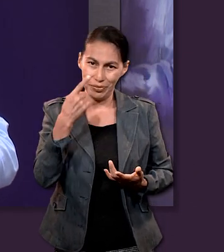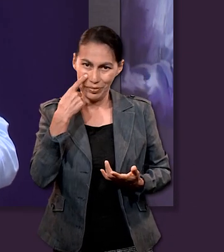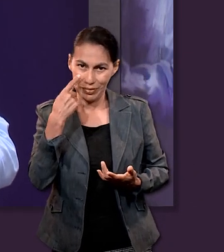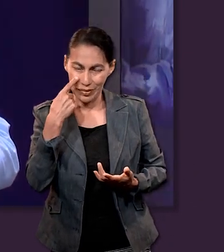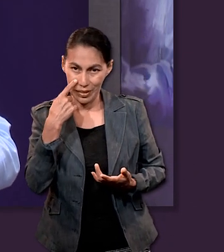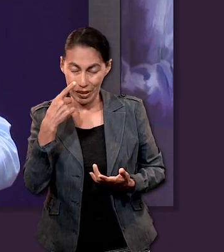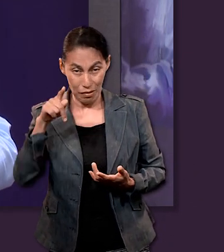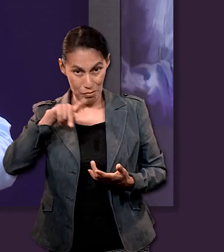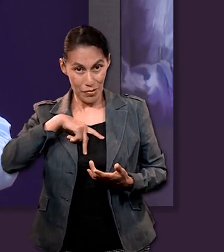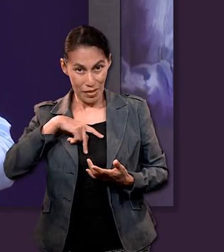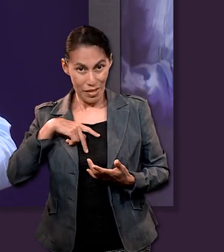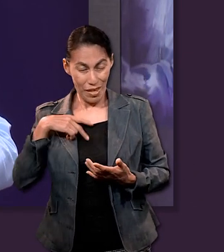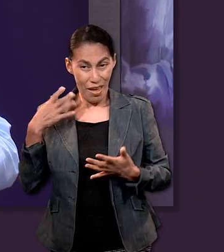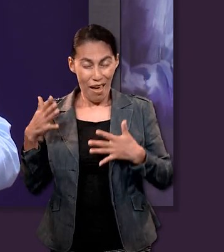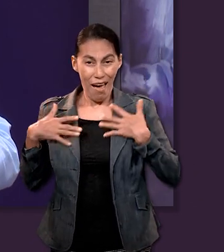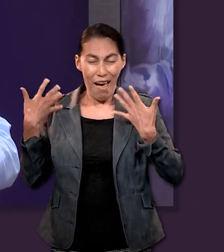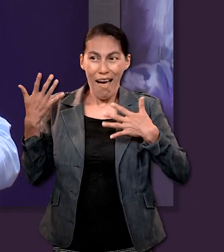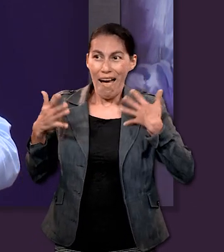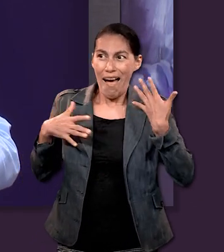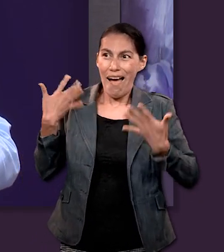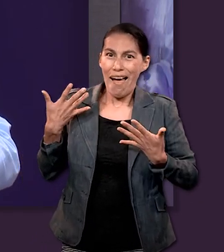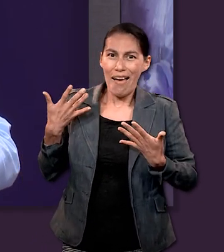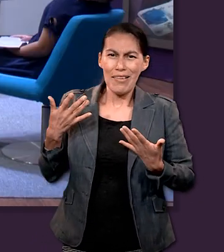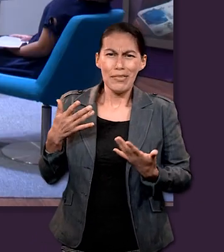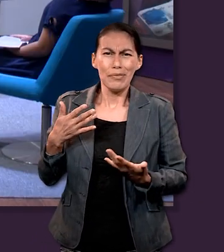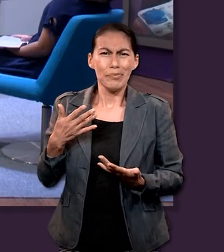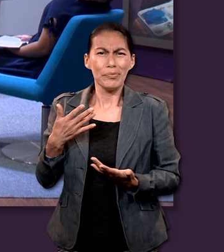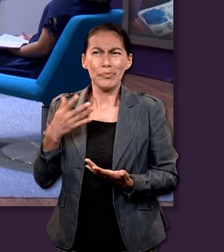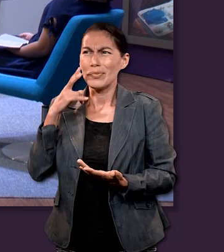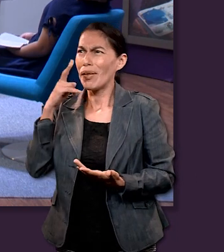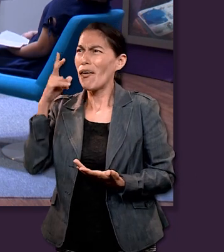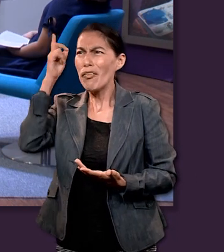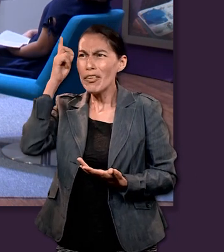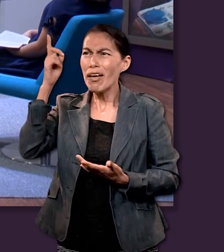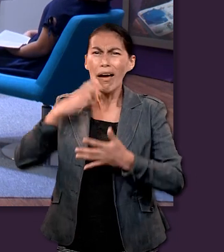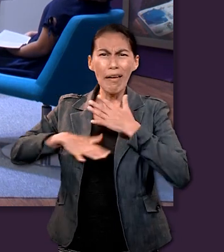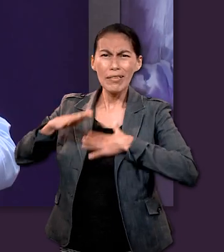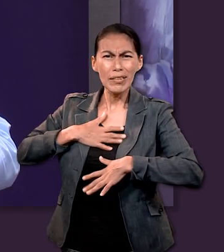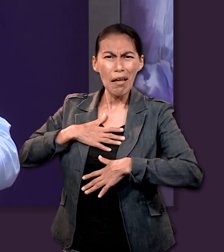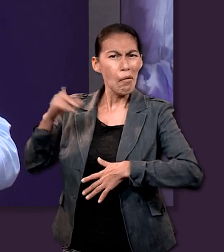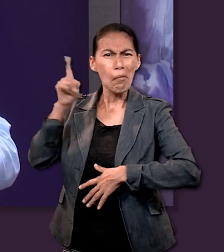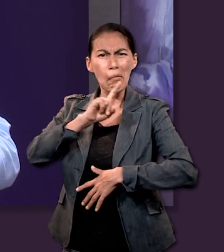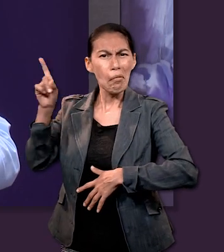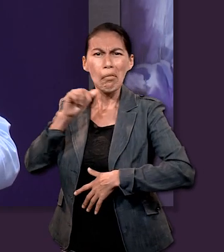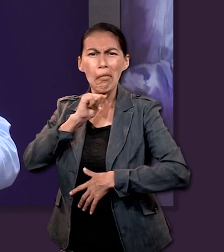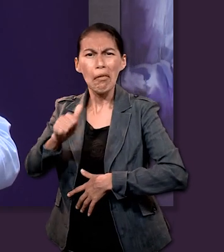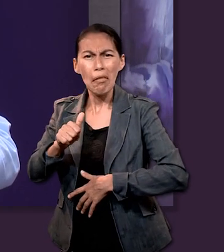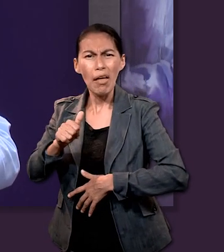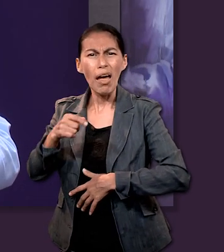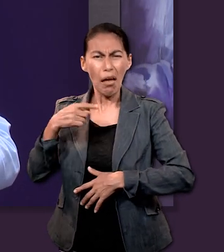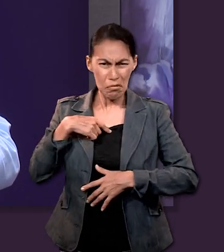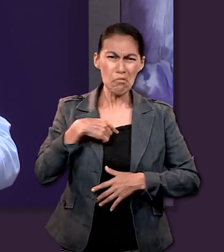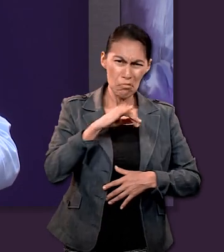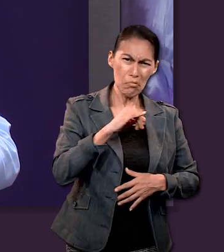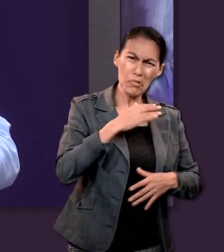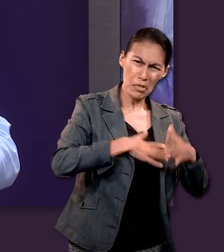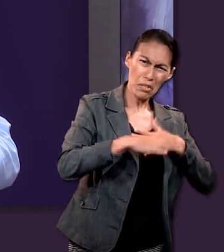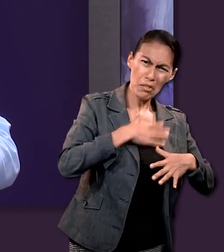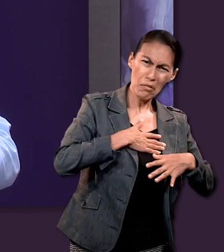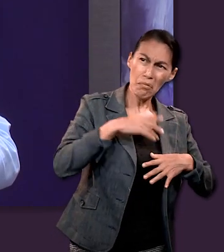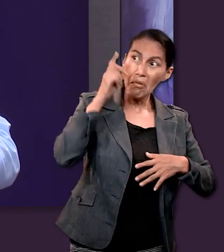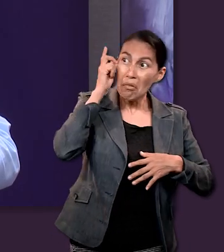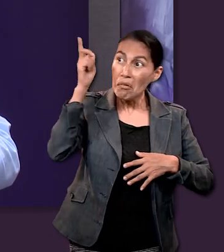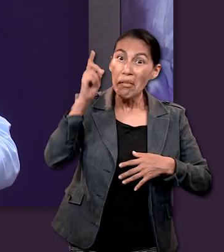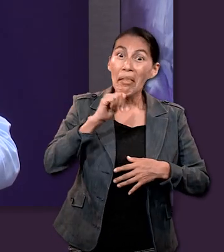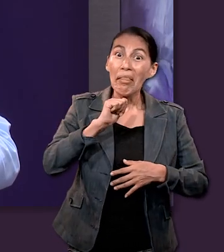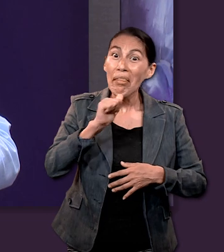ser humano pero Dios no se cansa Dios está allí presente está escuchándome está